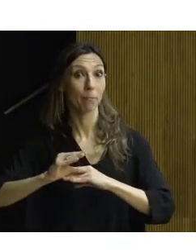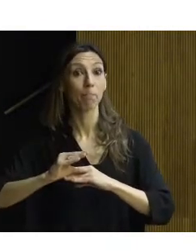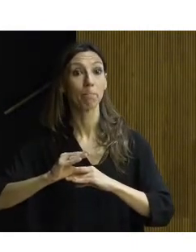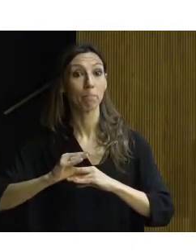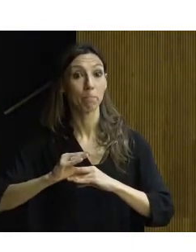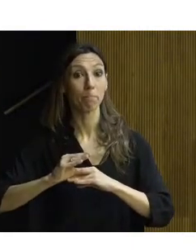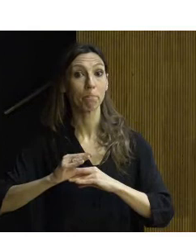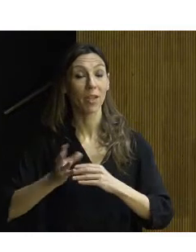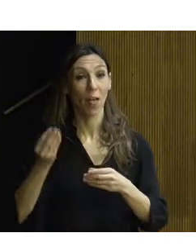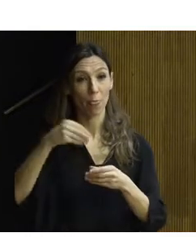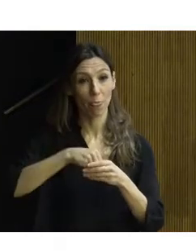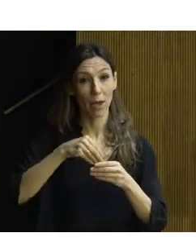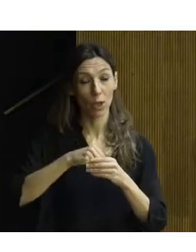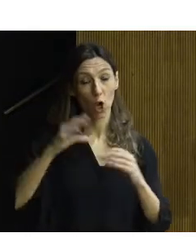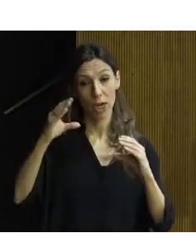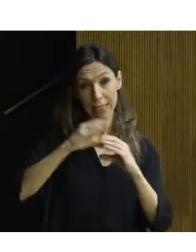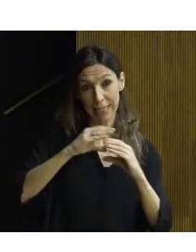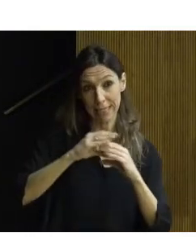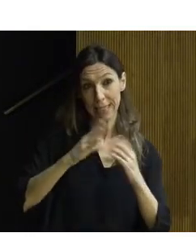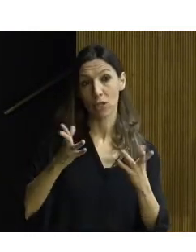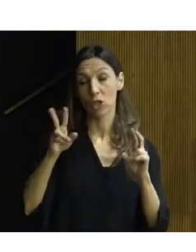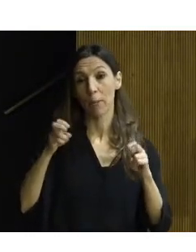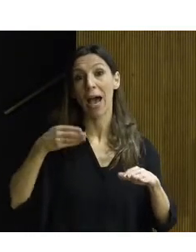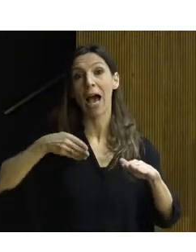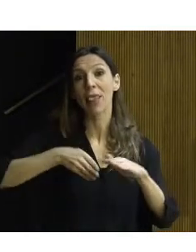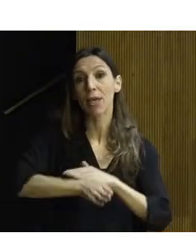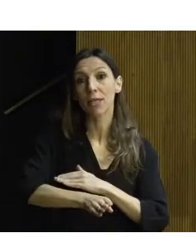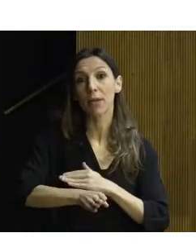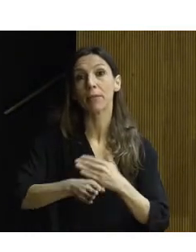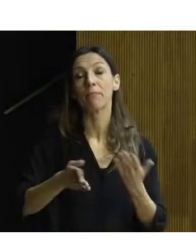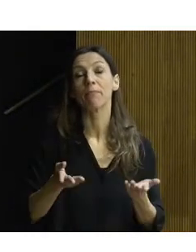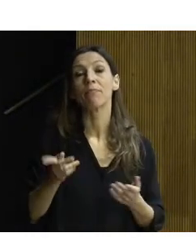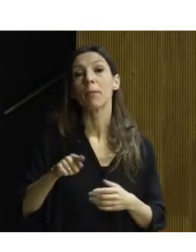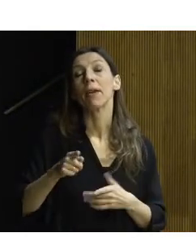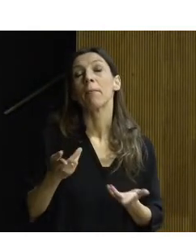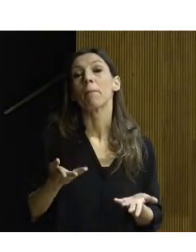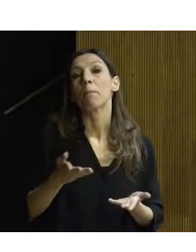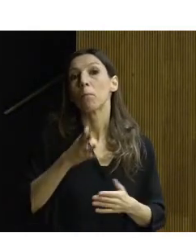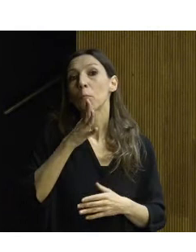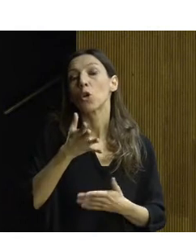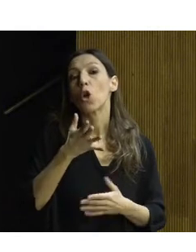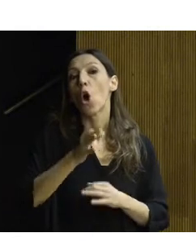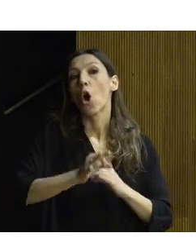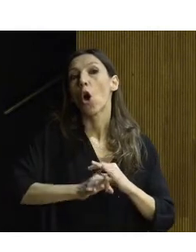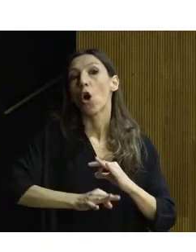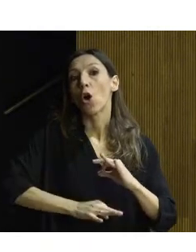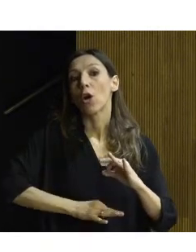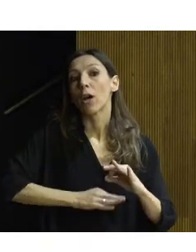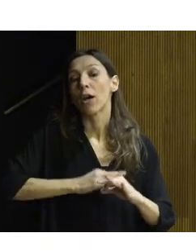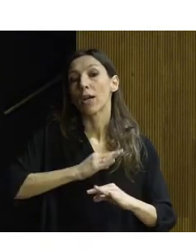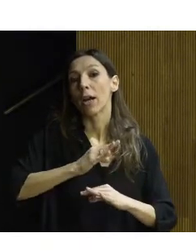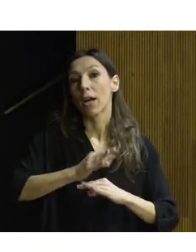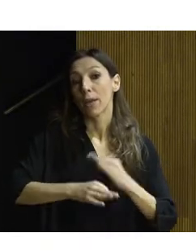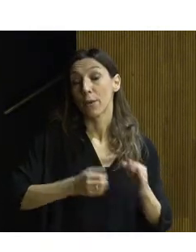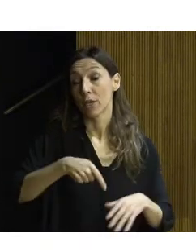accesibilidad. Y por otro lado, pues como el organismo de normalización de